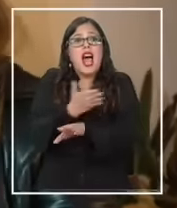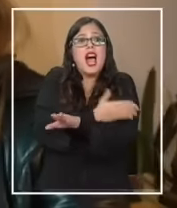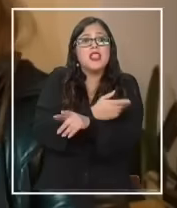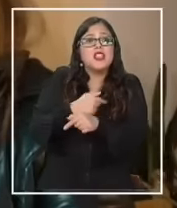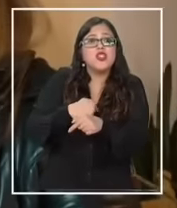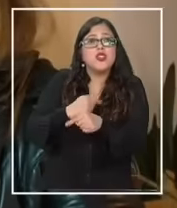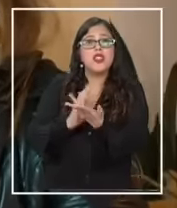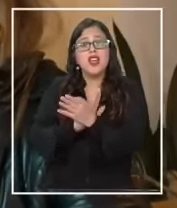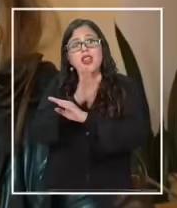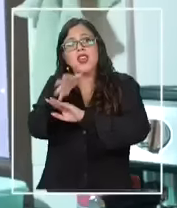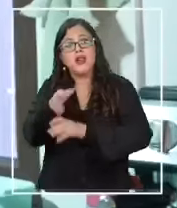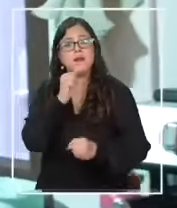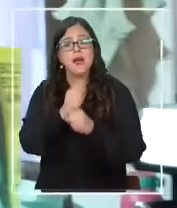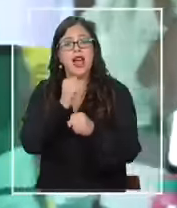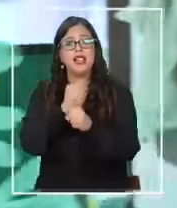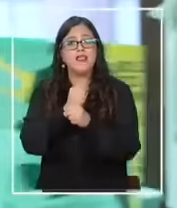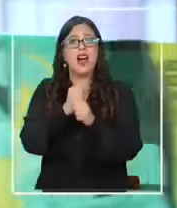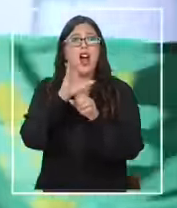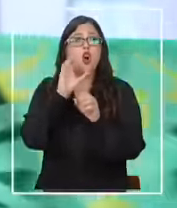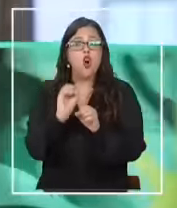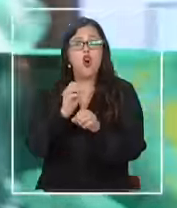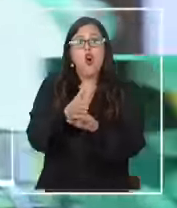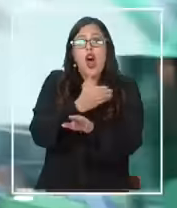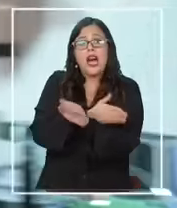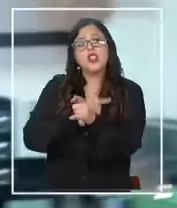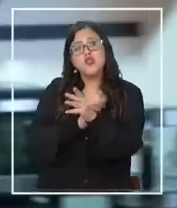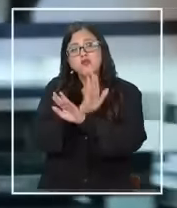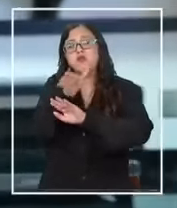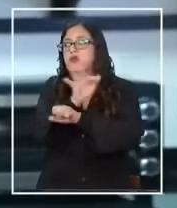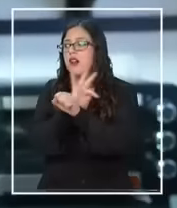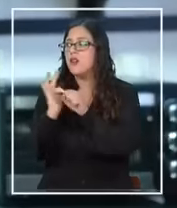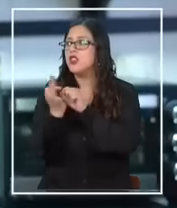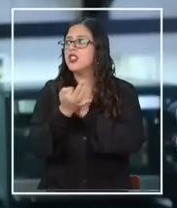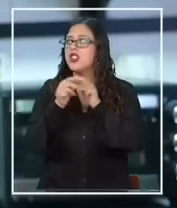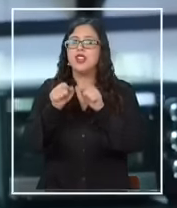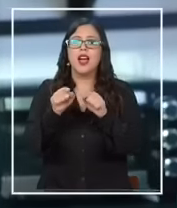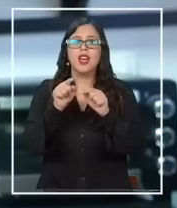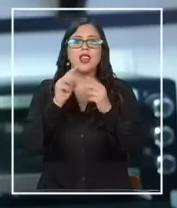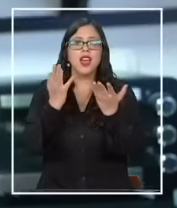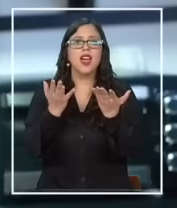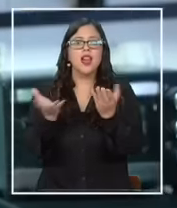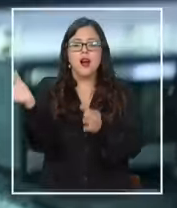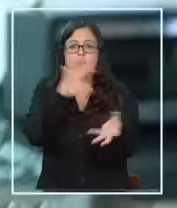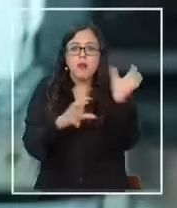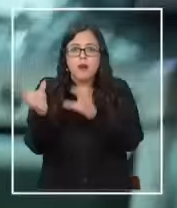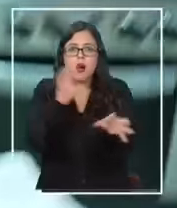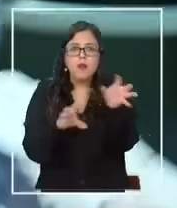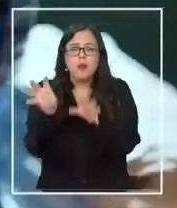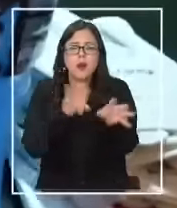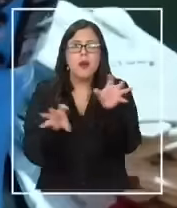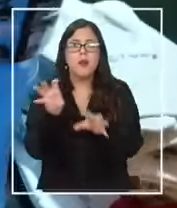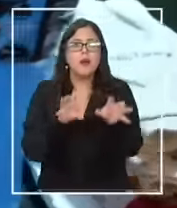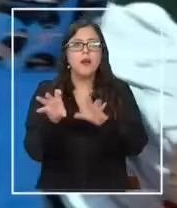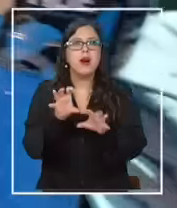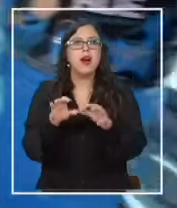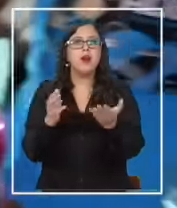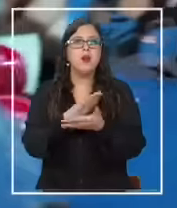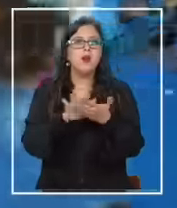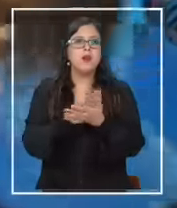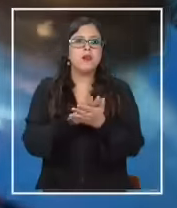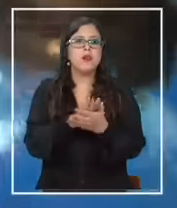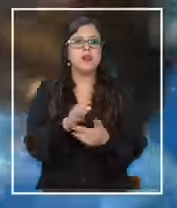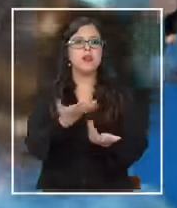trabajo o antes de irme a la fundación y uno va echando una de cada una por ejemplo galletas